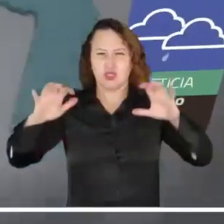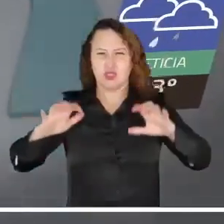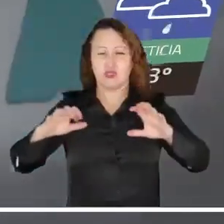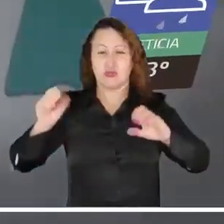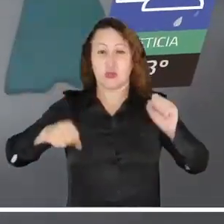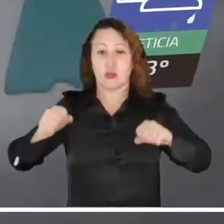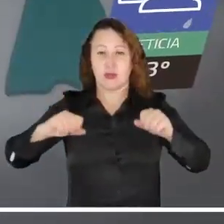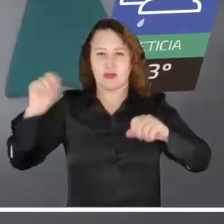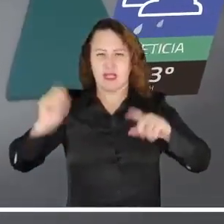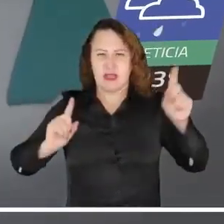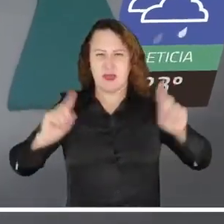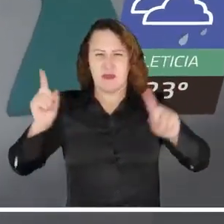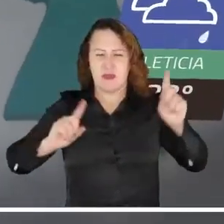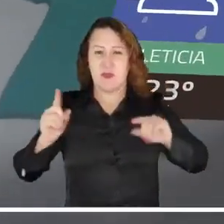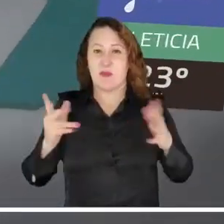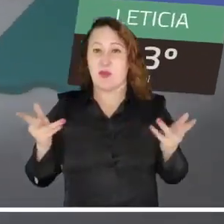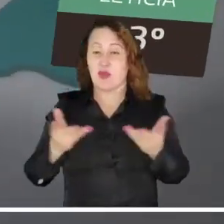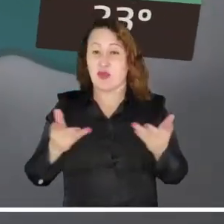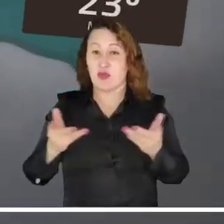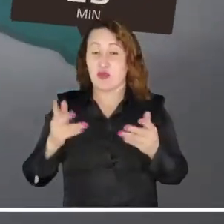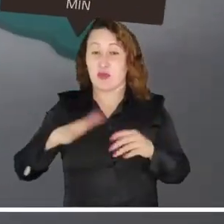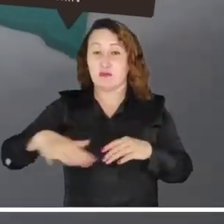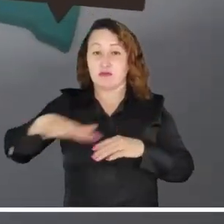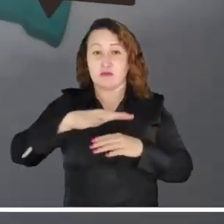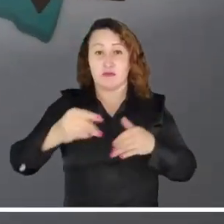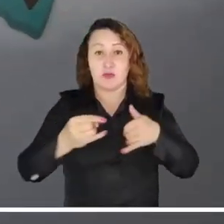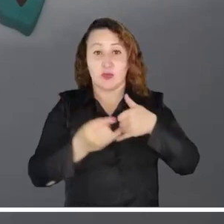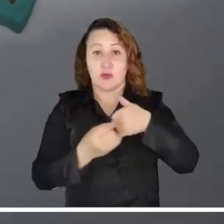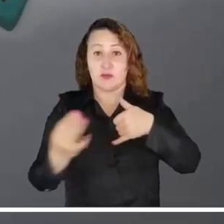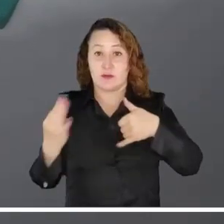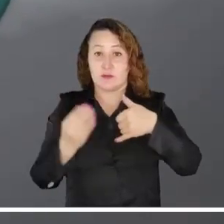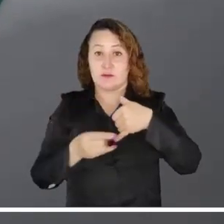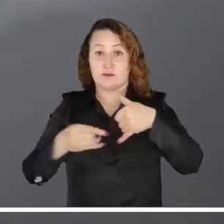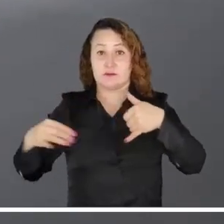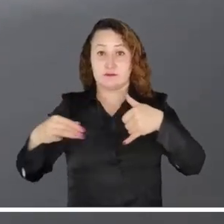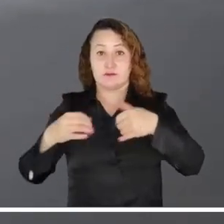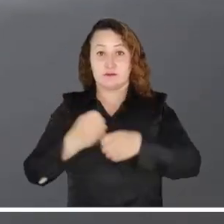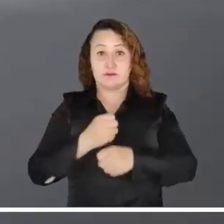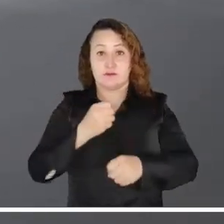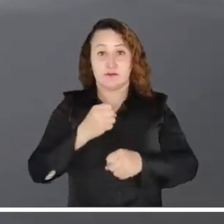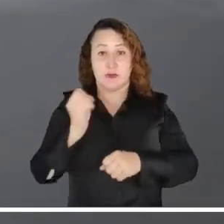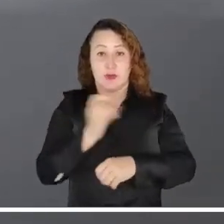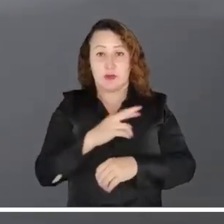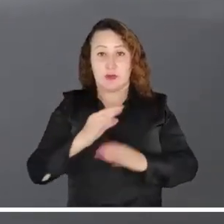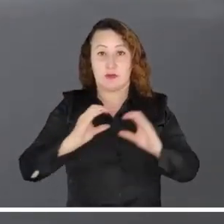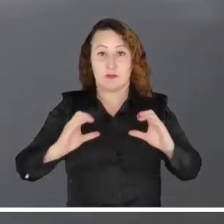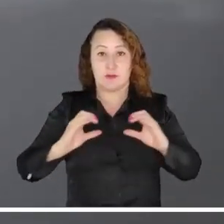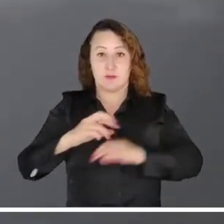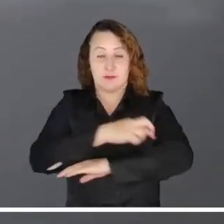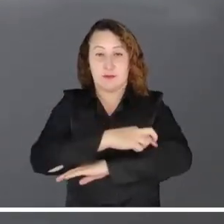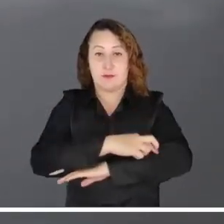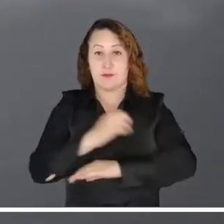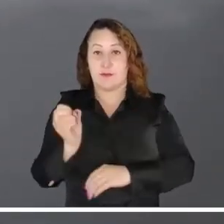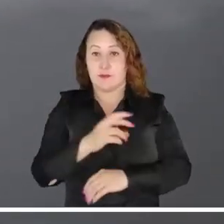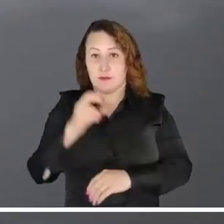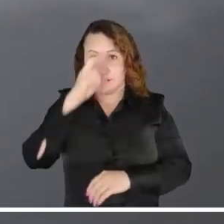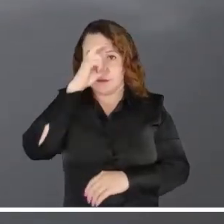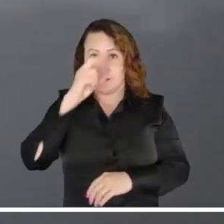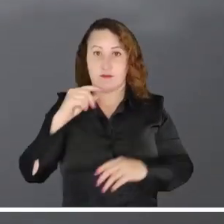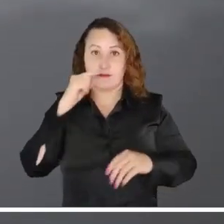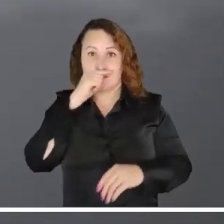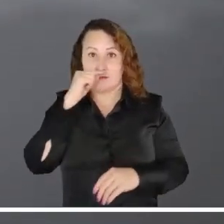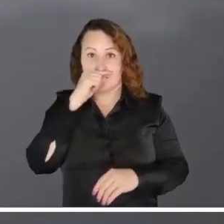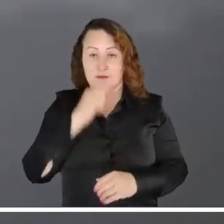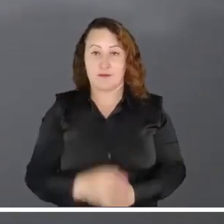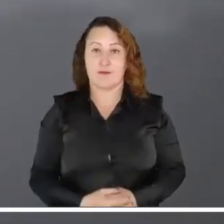lluviosa y con posibles tormentas en amplios sectores de Guaviare, Guainía, Baupés, oriente de Caquetá y Putumayo y